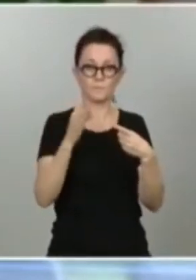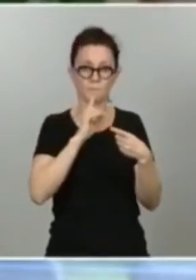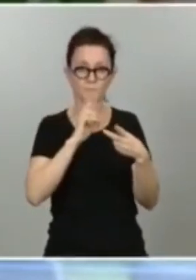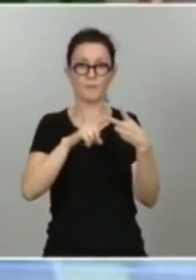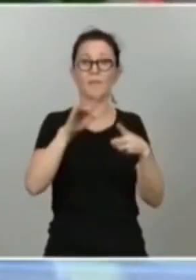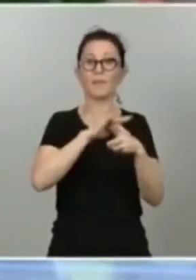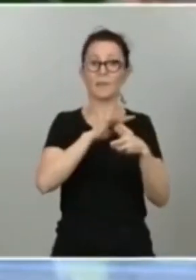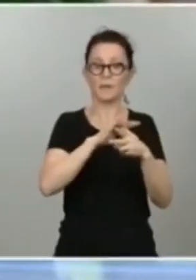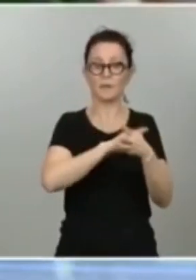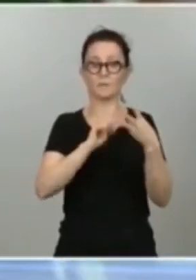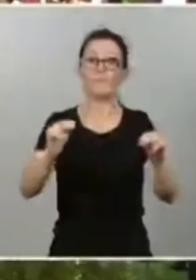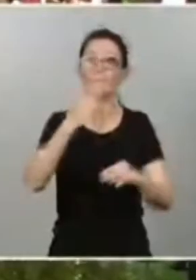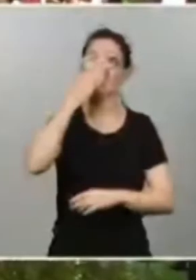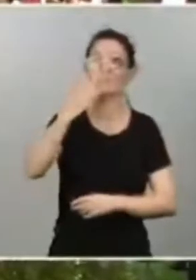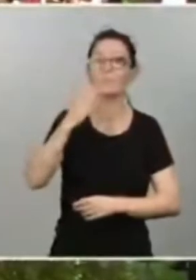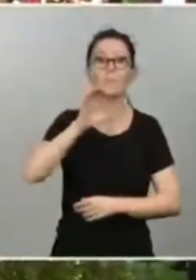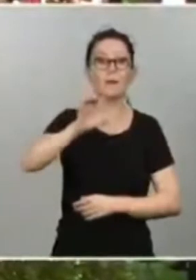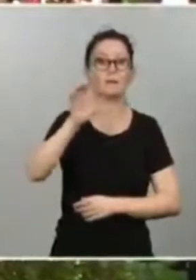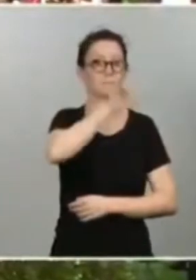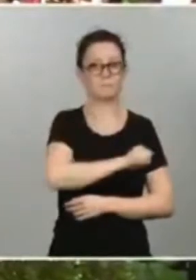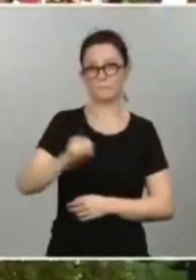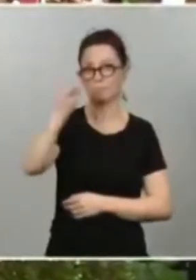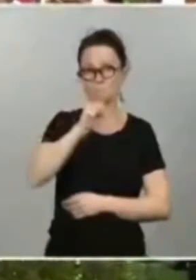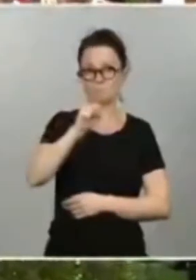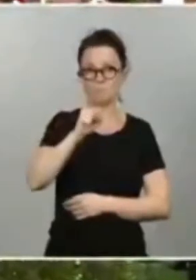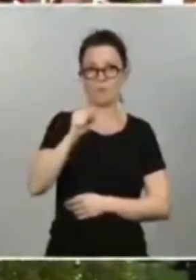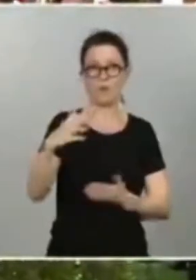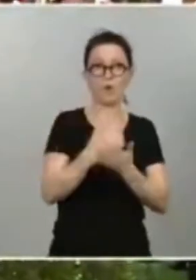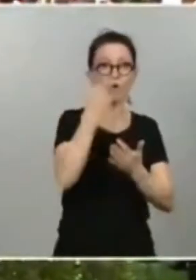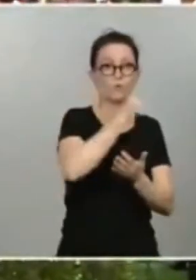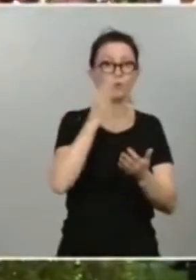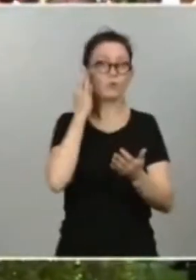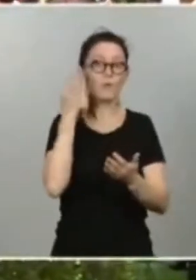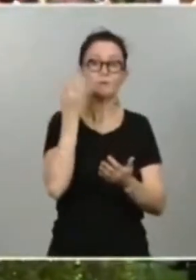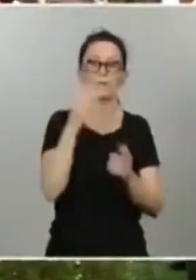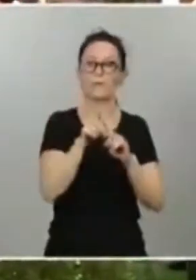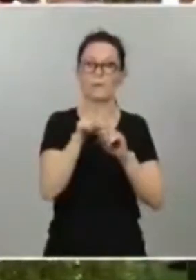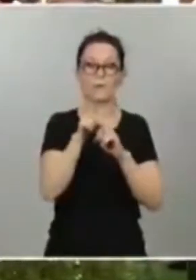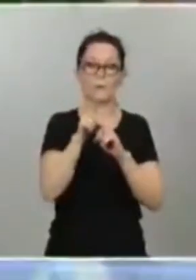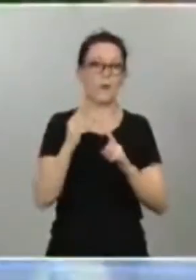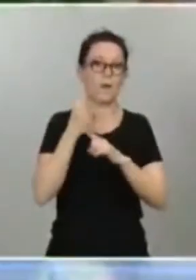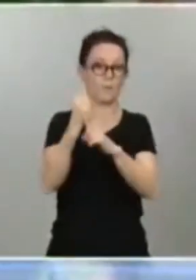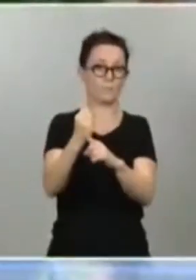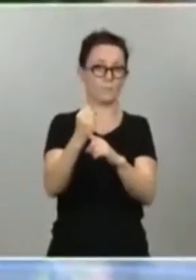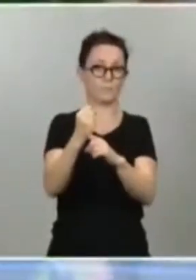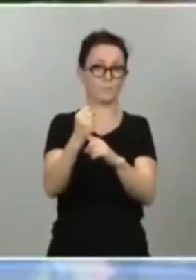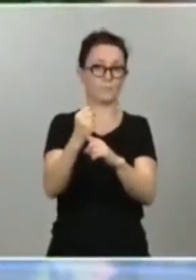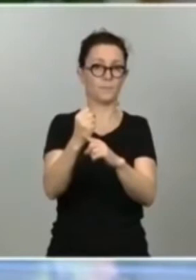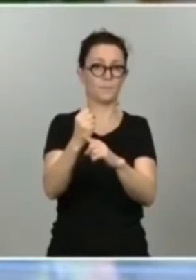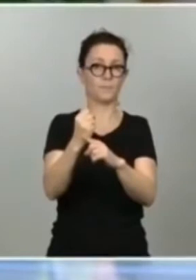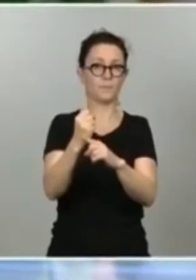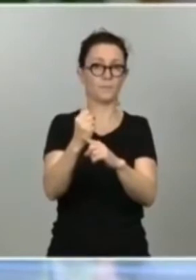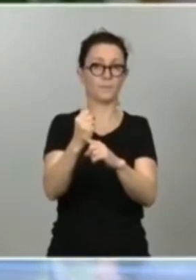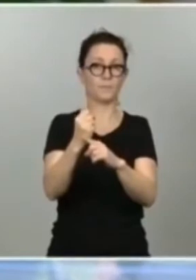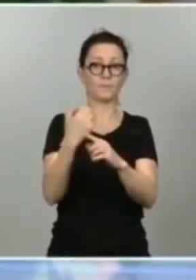Y la tercera, que tiene que ser inclusiva. No puede quedar nadie atrás. Las señales de estos días indican claramente que si actuamos con unidad,